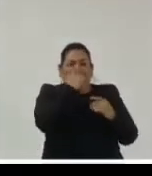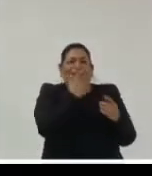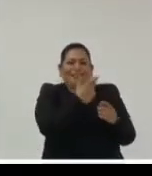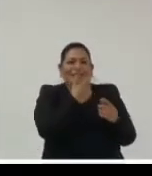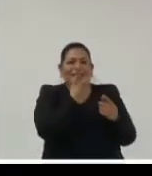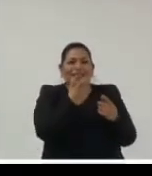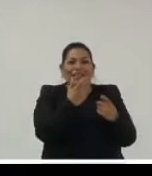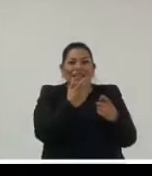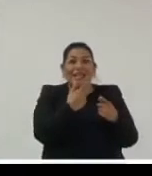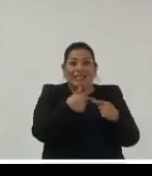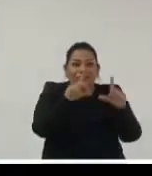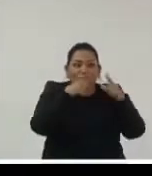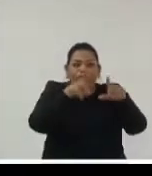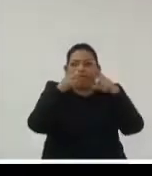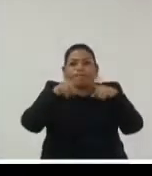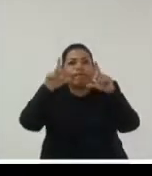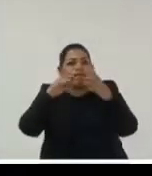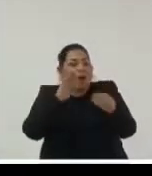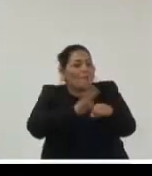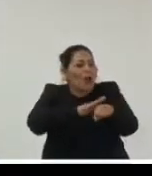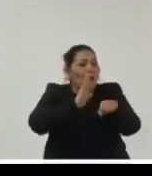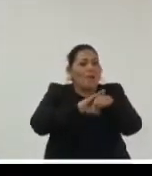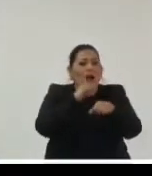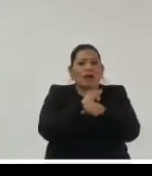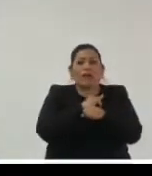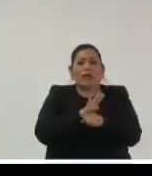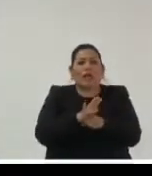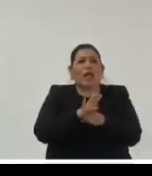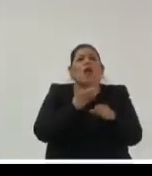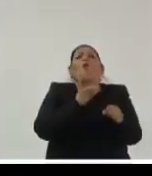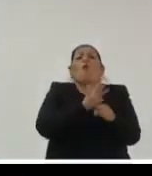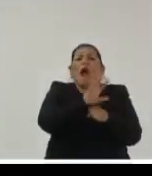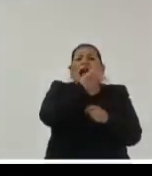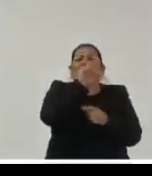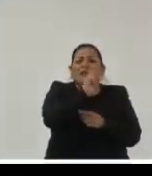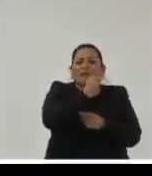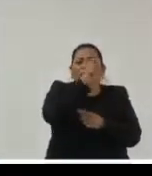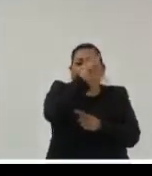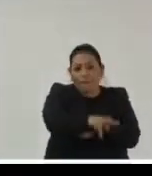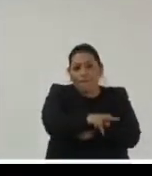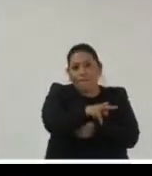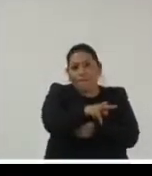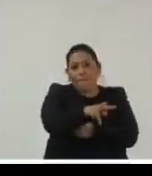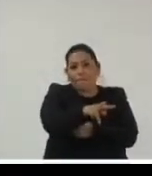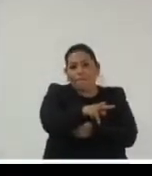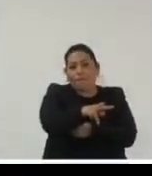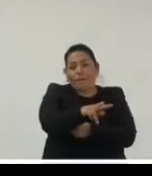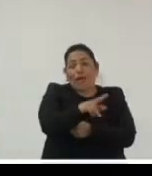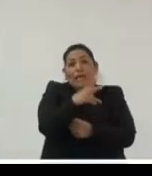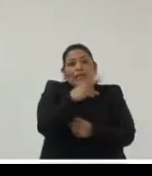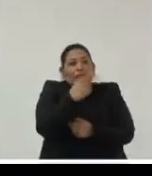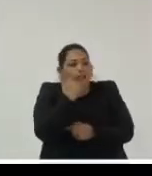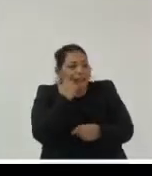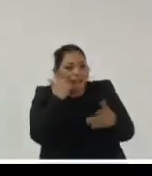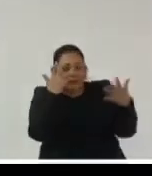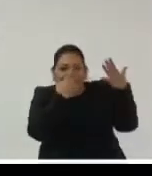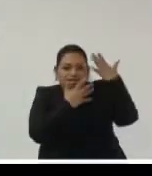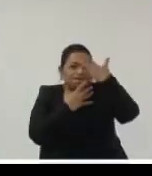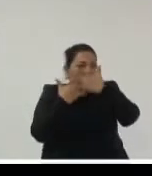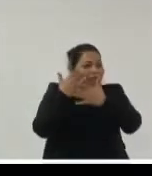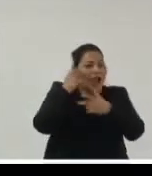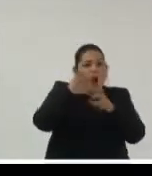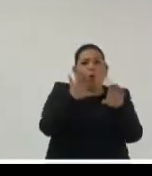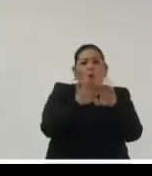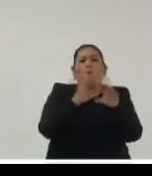reflejo de lo que les acabo de contar la importancia de las fuentes y de la veracidad de la fuente verdad ya no sólo el reto de cómo